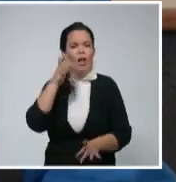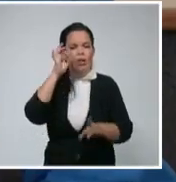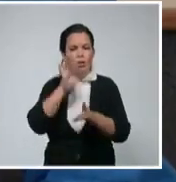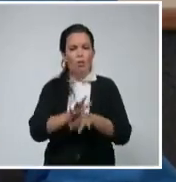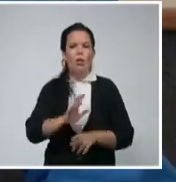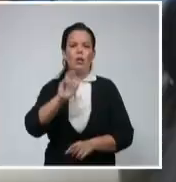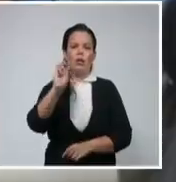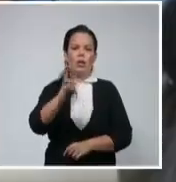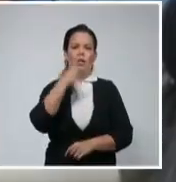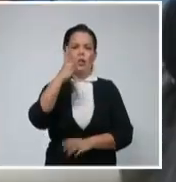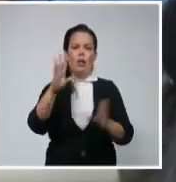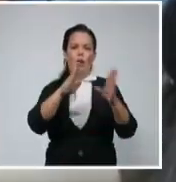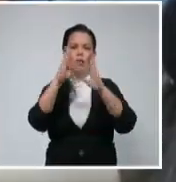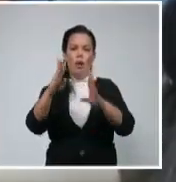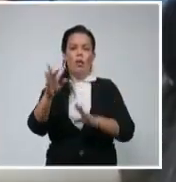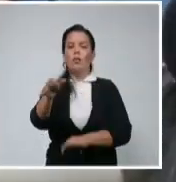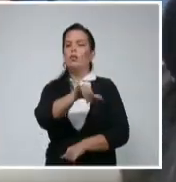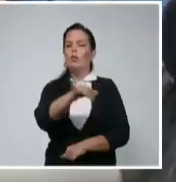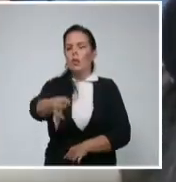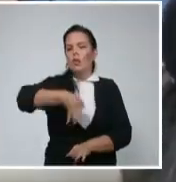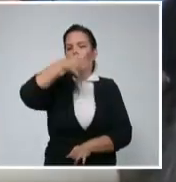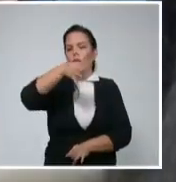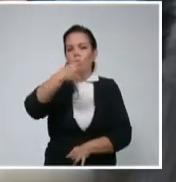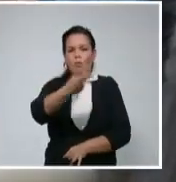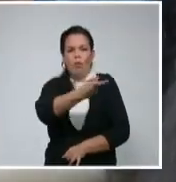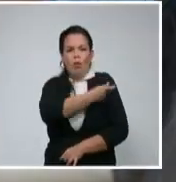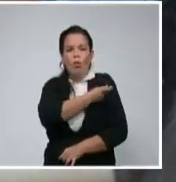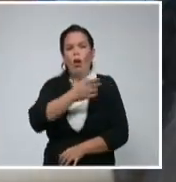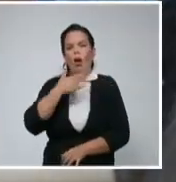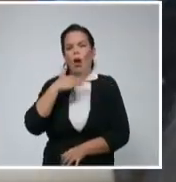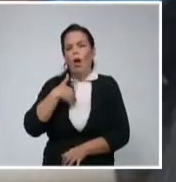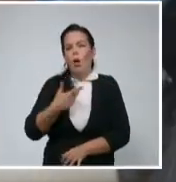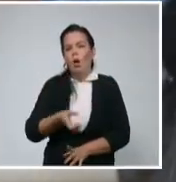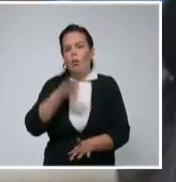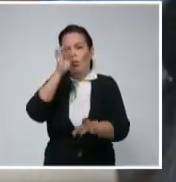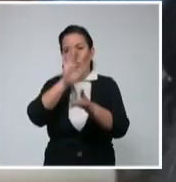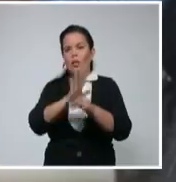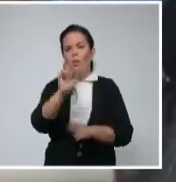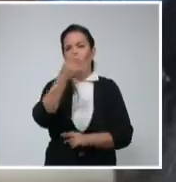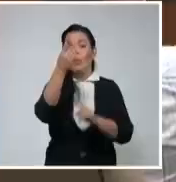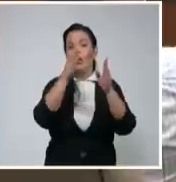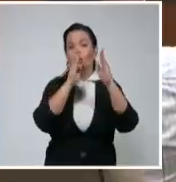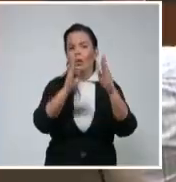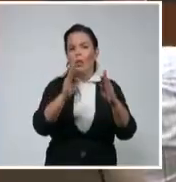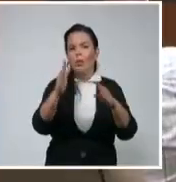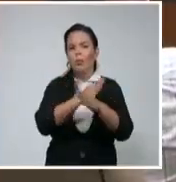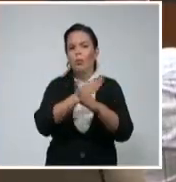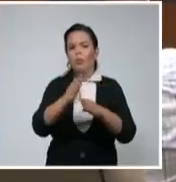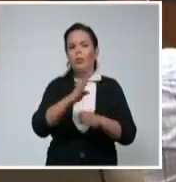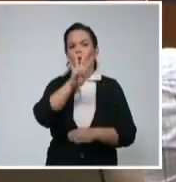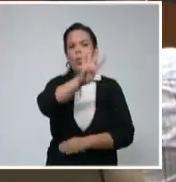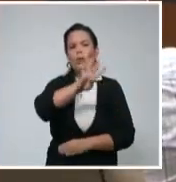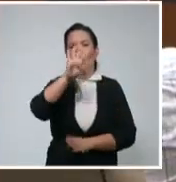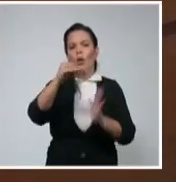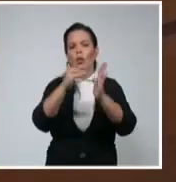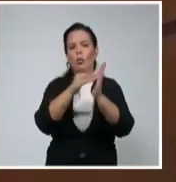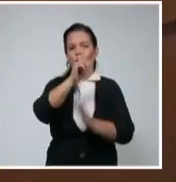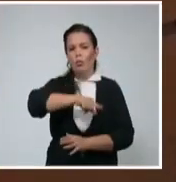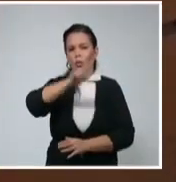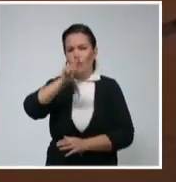3. Detalló que el candidato de vacuna se aplicará en una primera etapa a un universo de 44 mil personas